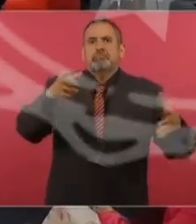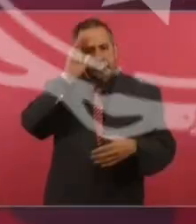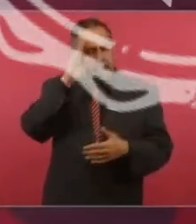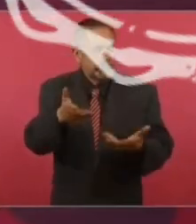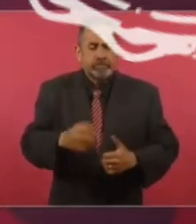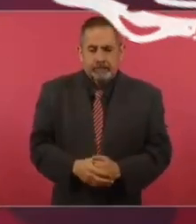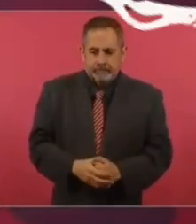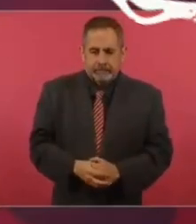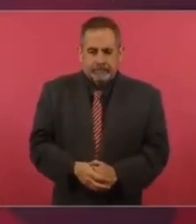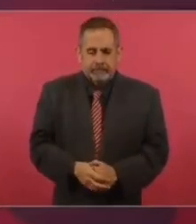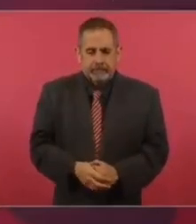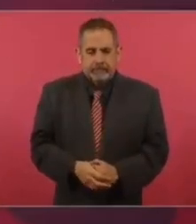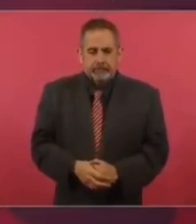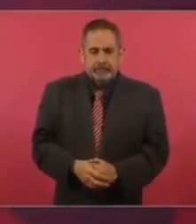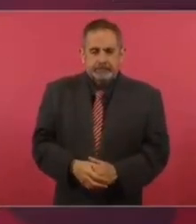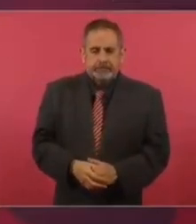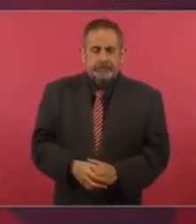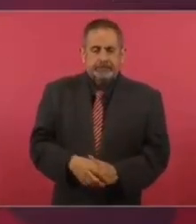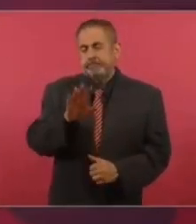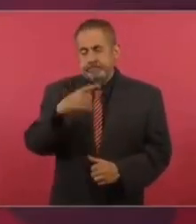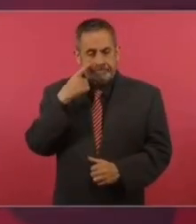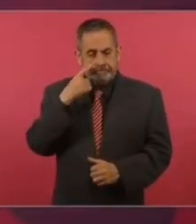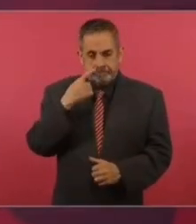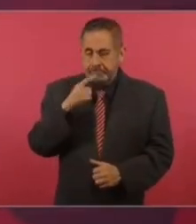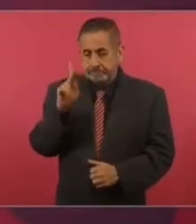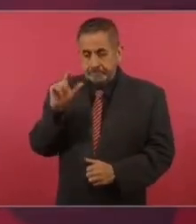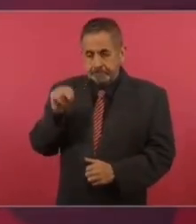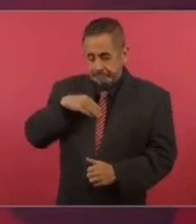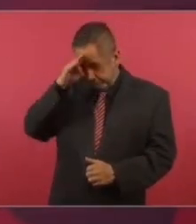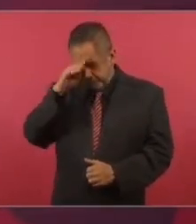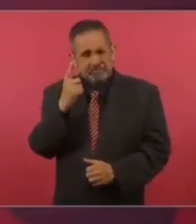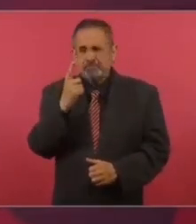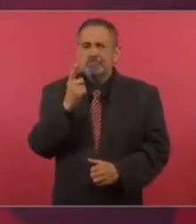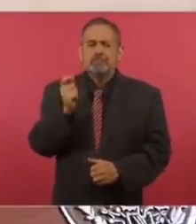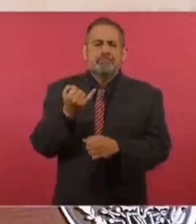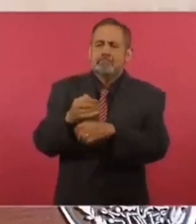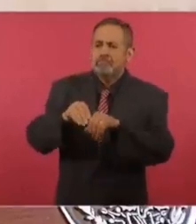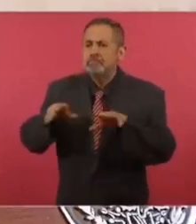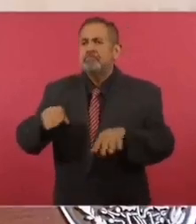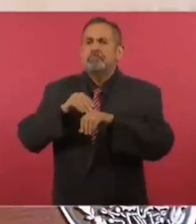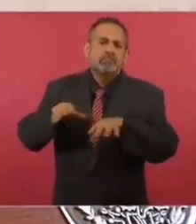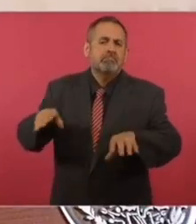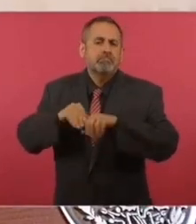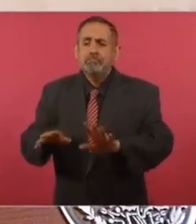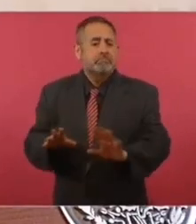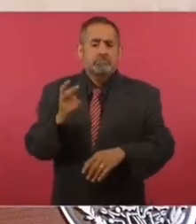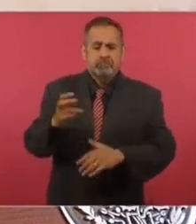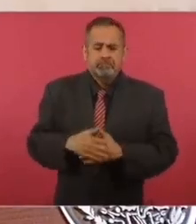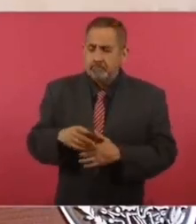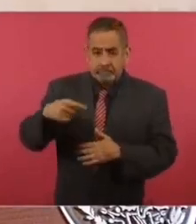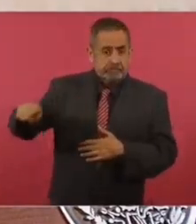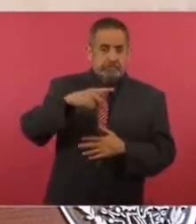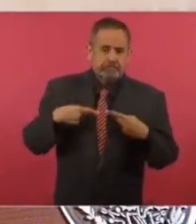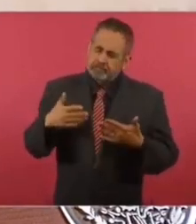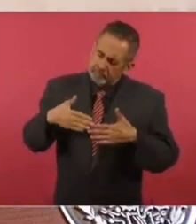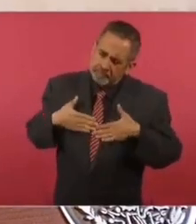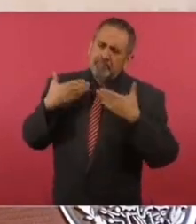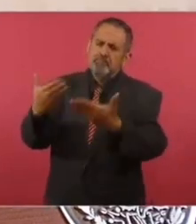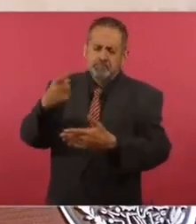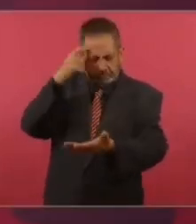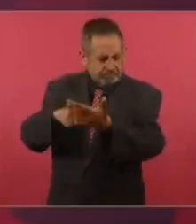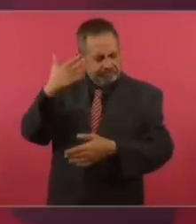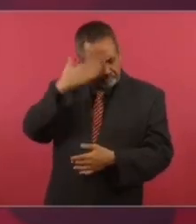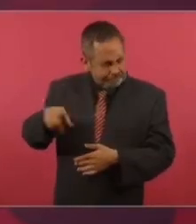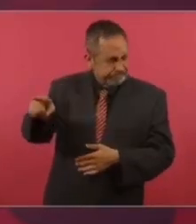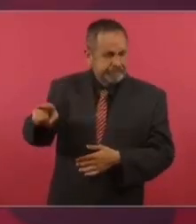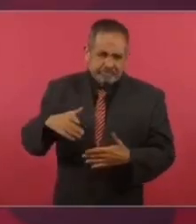Pues mira, la estrategia consiste en informar a la gente, confiar en el pueblo y estar